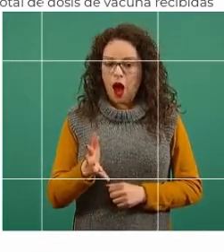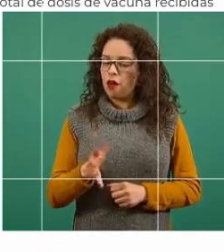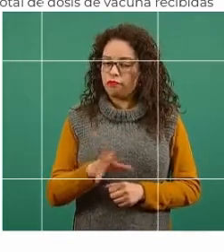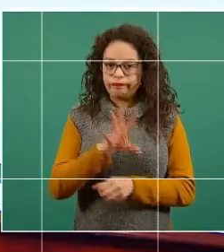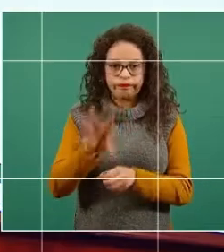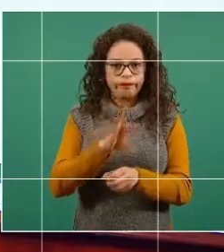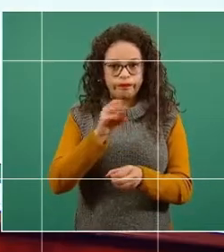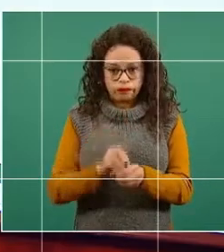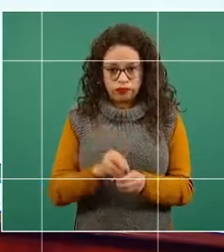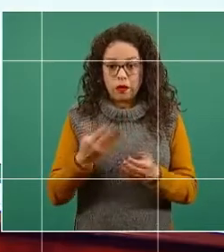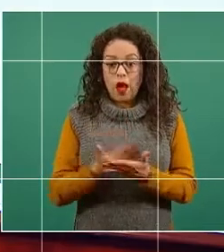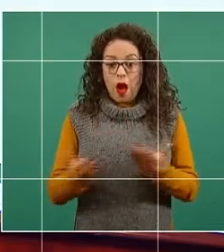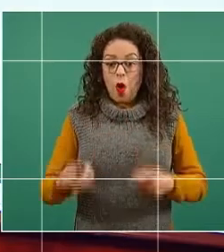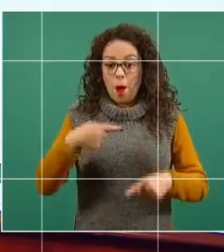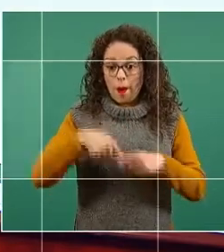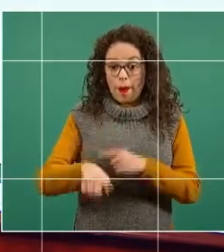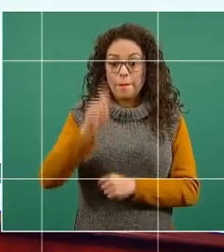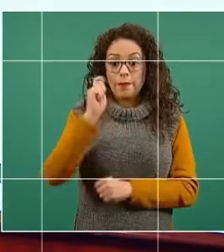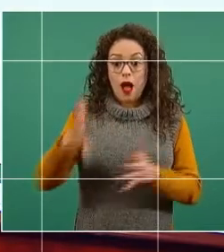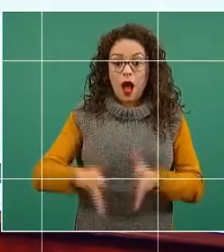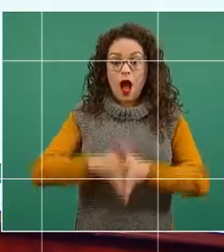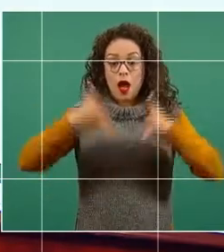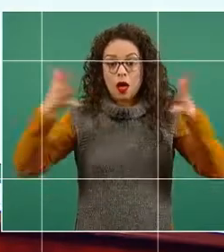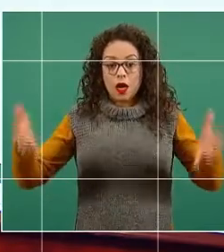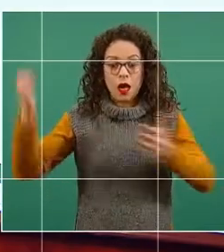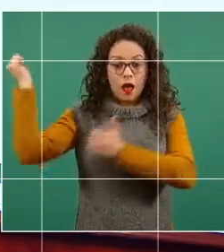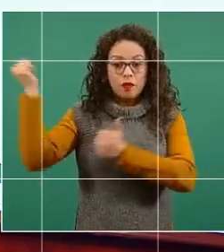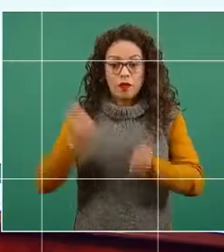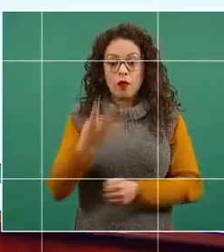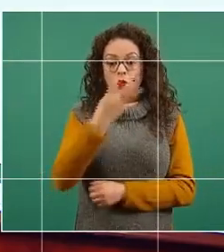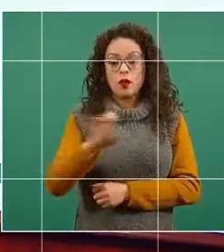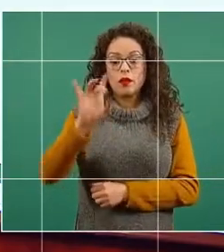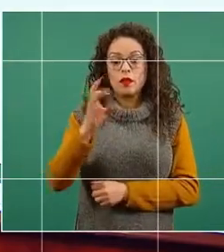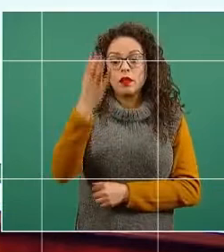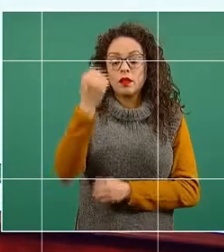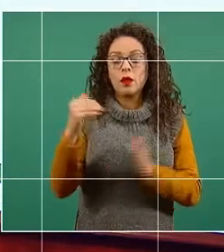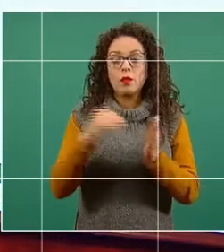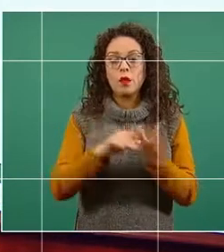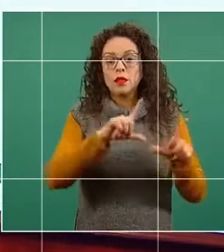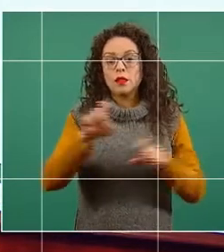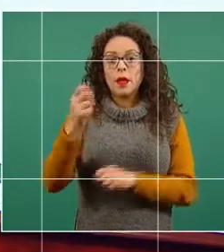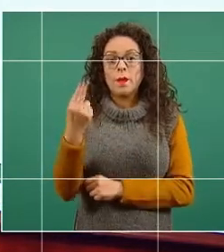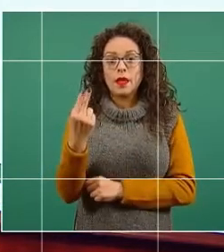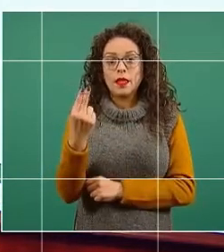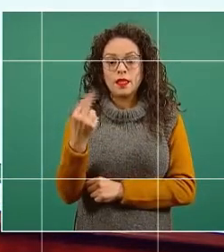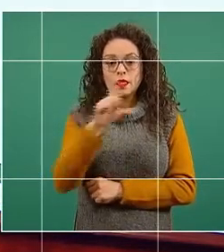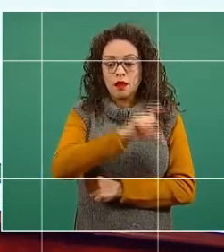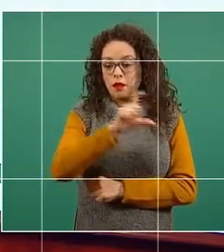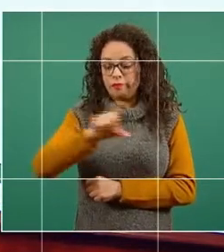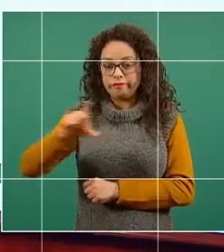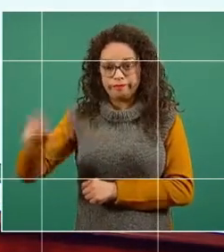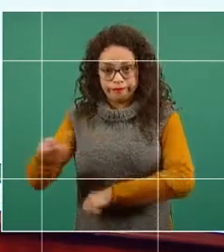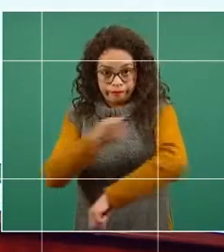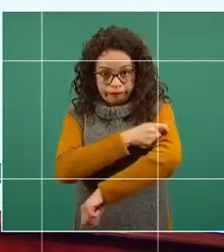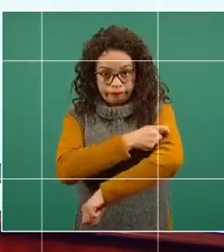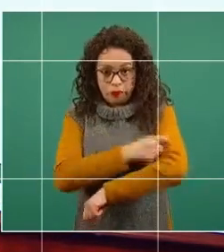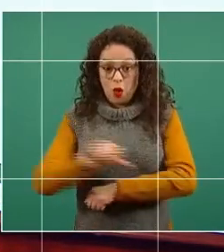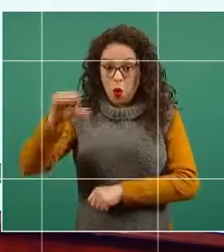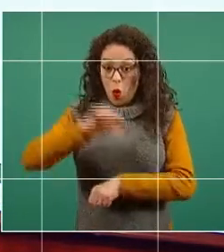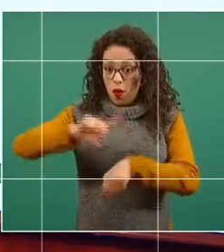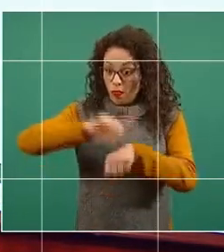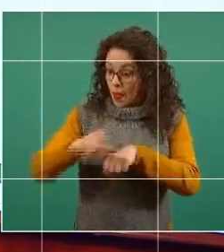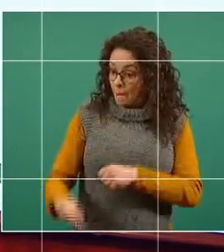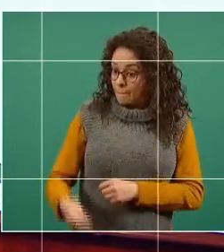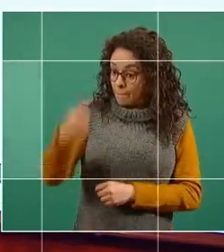arrancamos con el nuevo paquete, el paquete grande de 439 mil 725 dosis, que hoy en el primer día